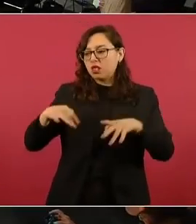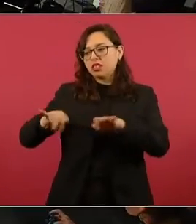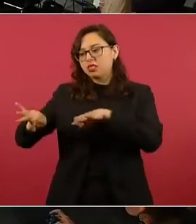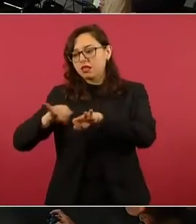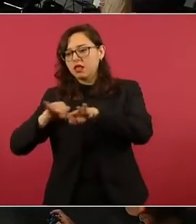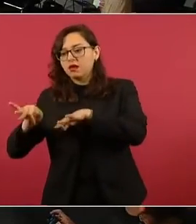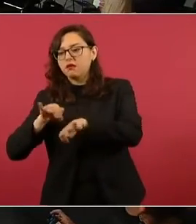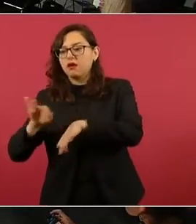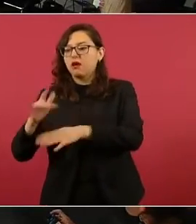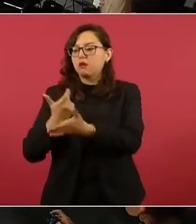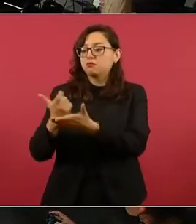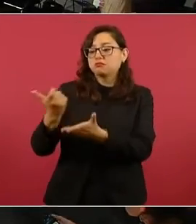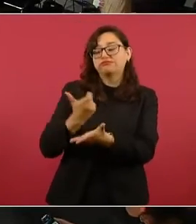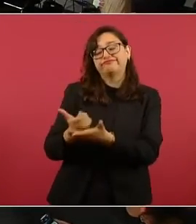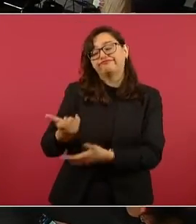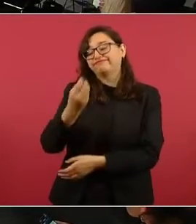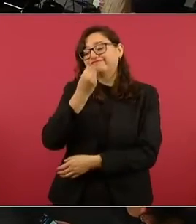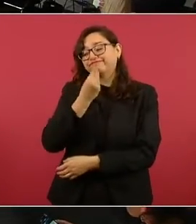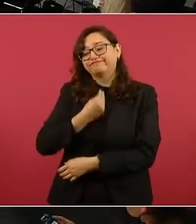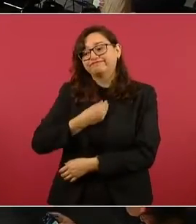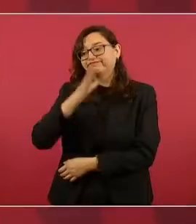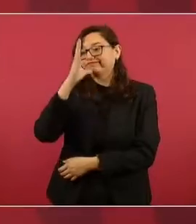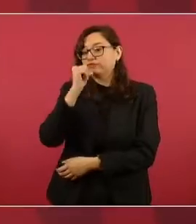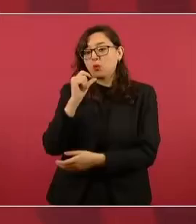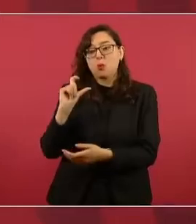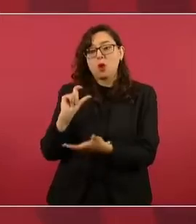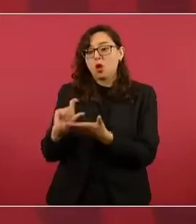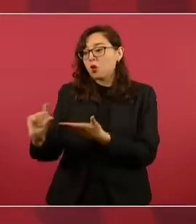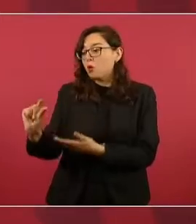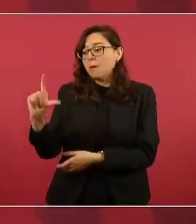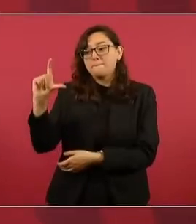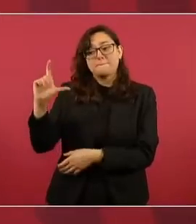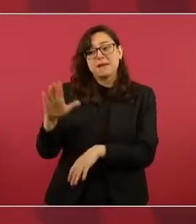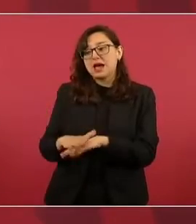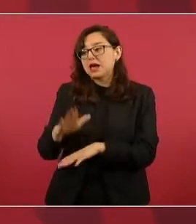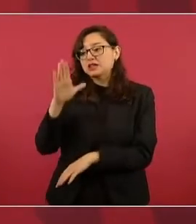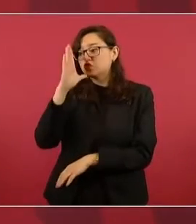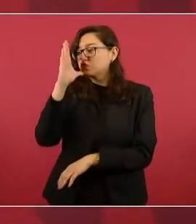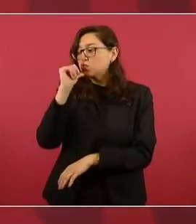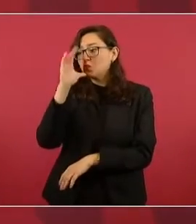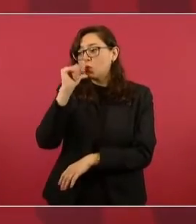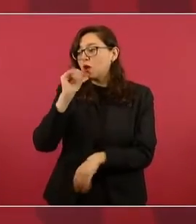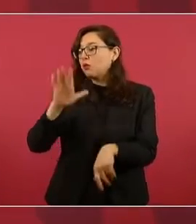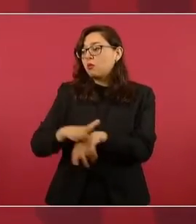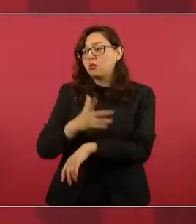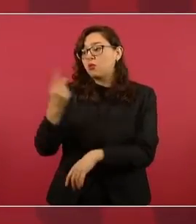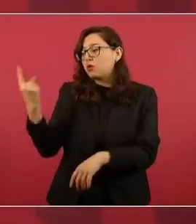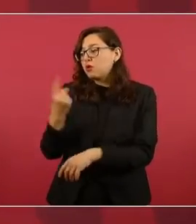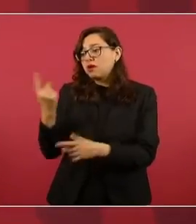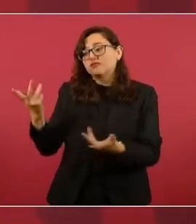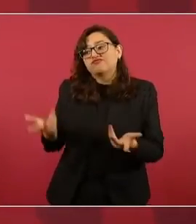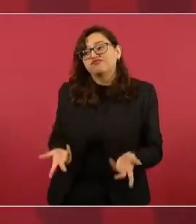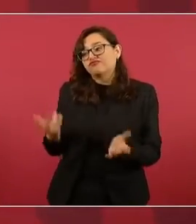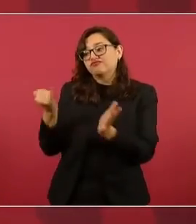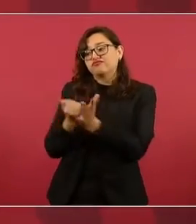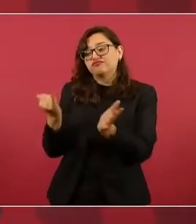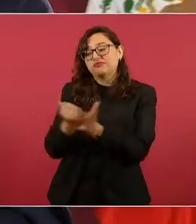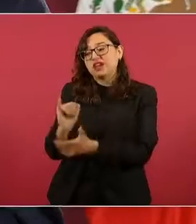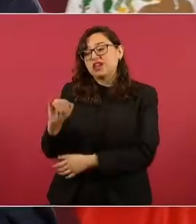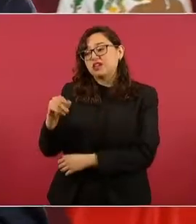No es cierto que había que privatizar la industria eléctrica porque nos íbamos a quedar sin luz